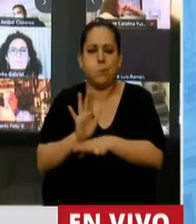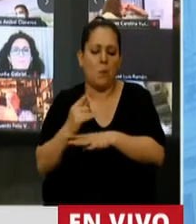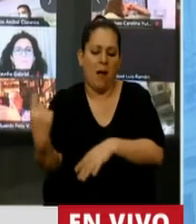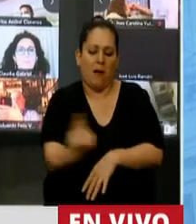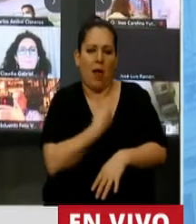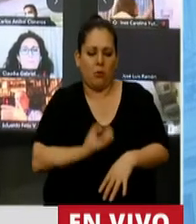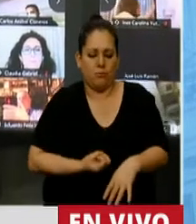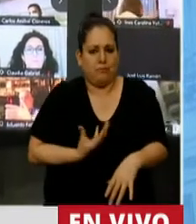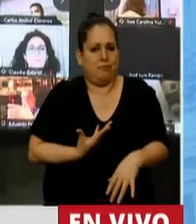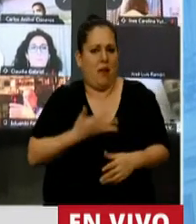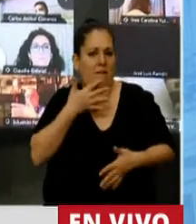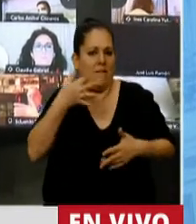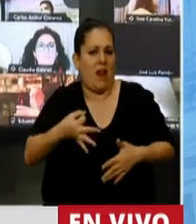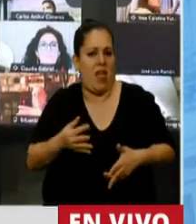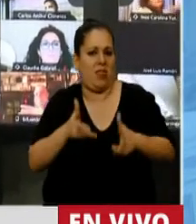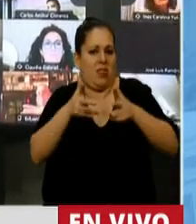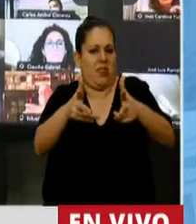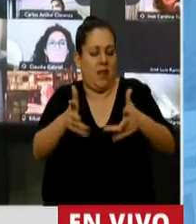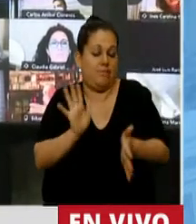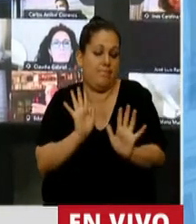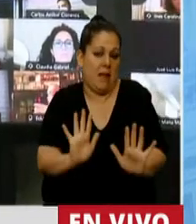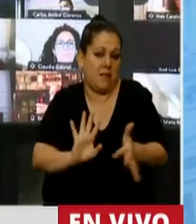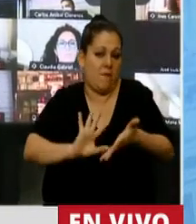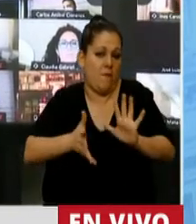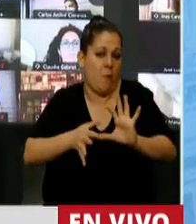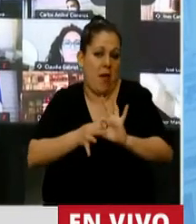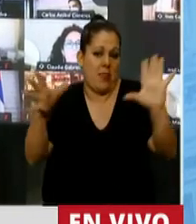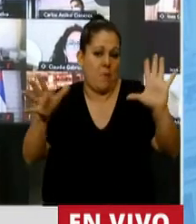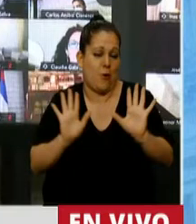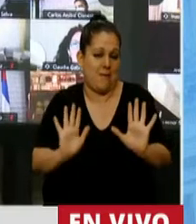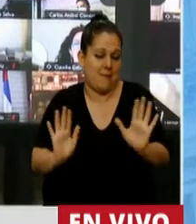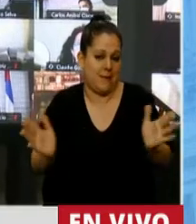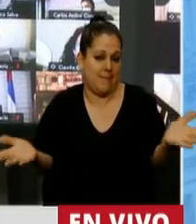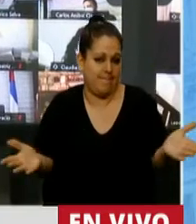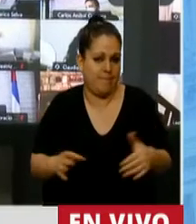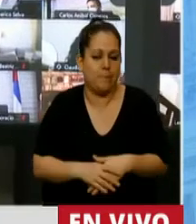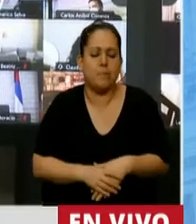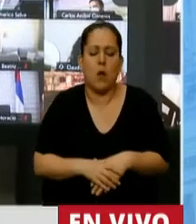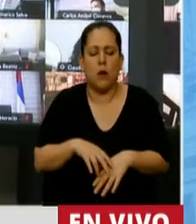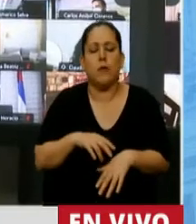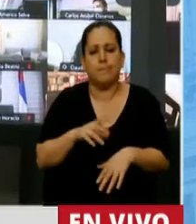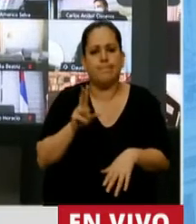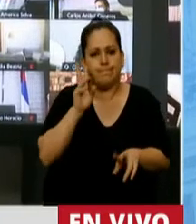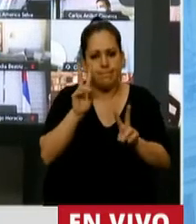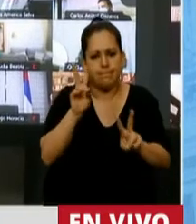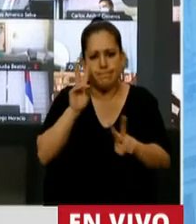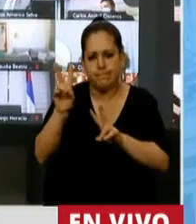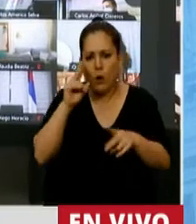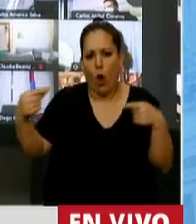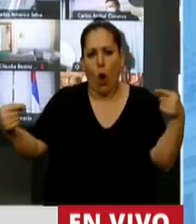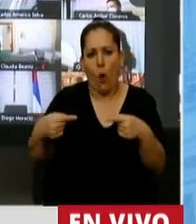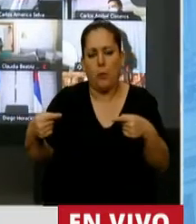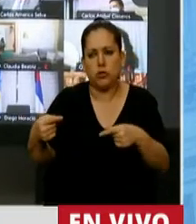relativas. Pero está bien, es el mecanismo de la democracia. Escuché muchas quejas de la oposición sobre los